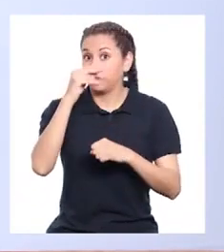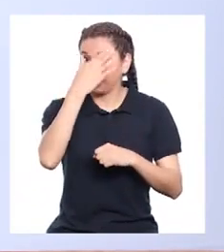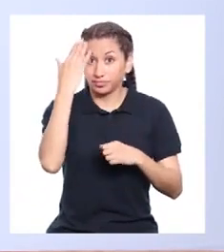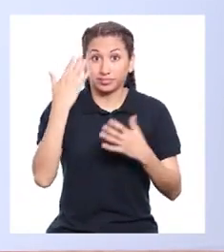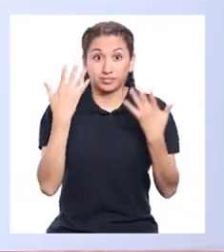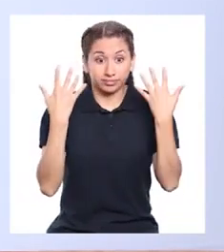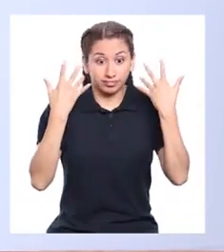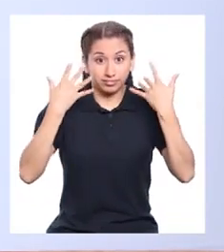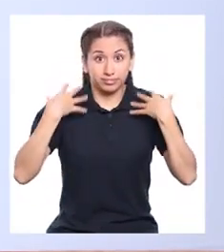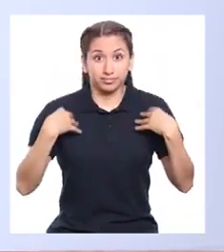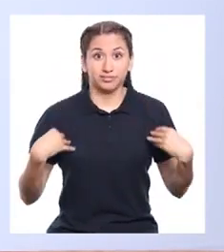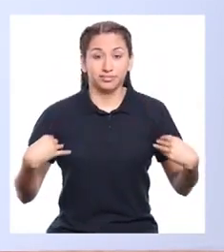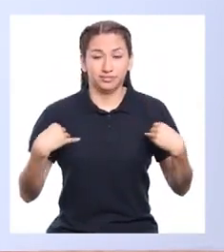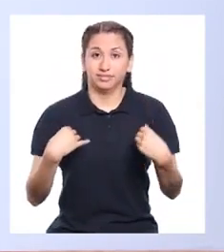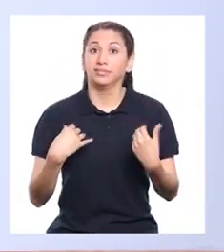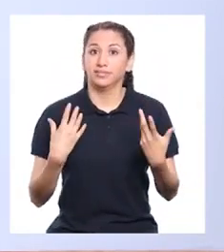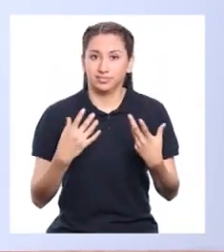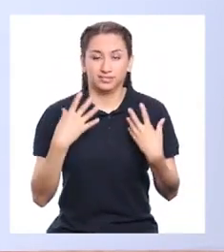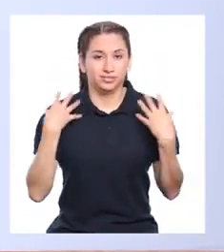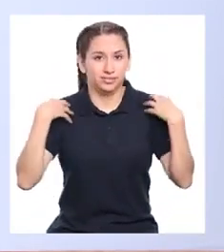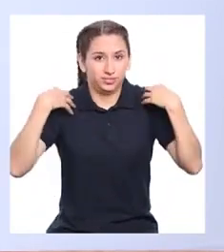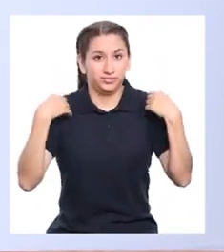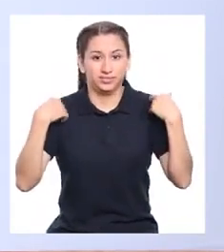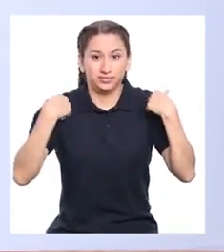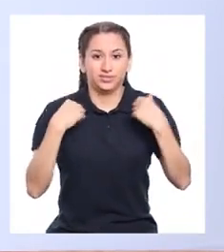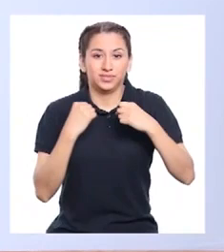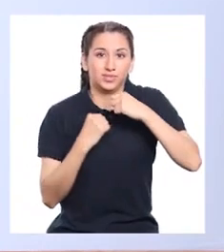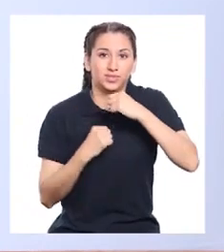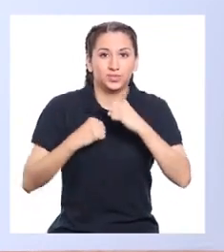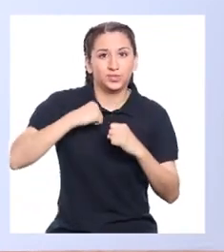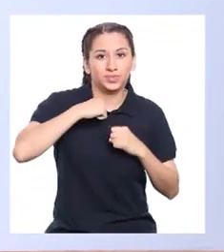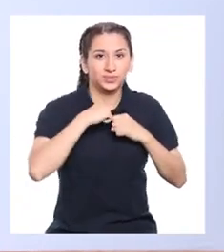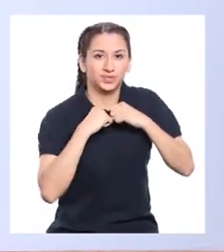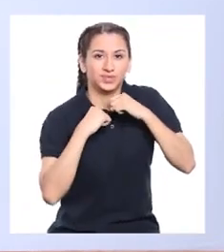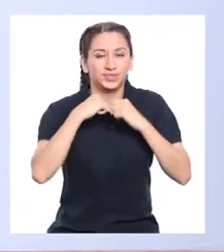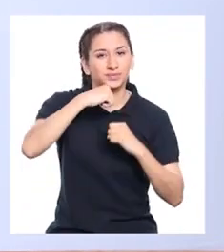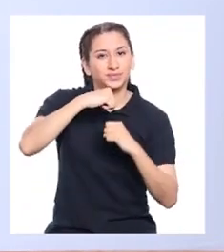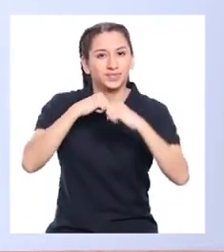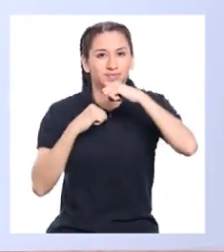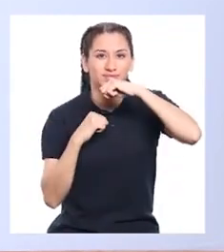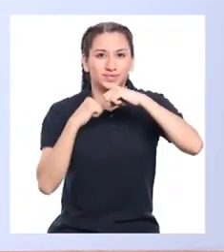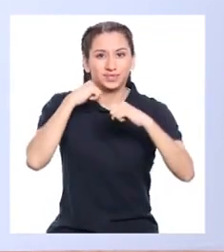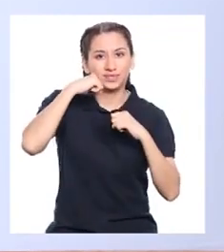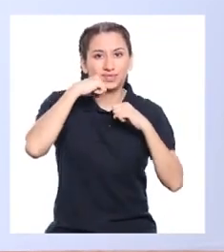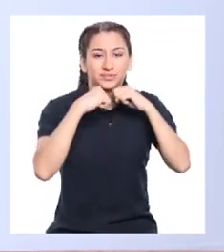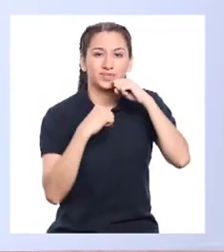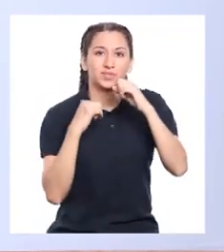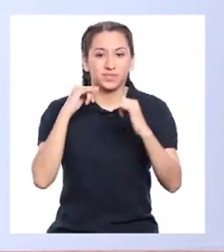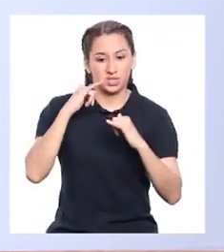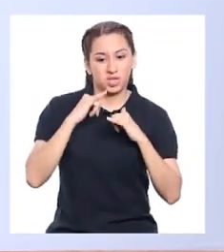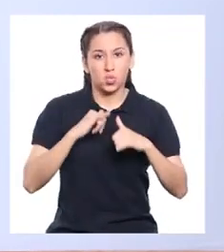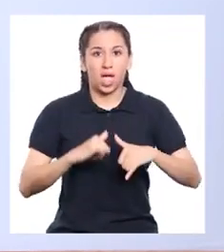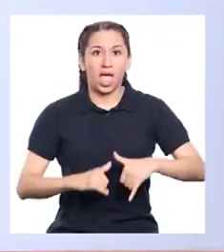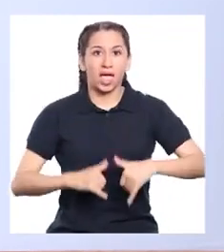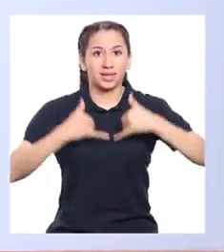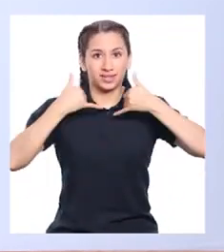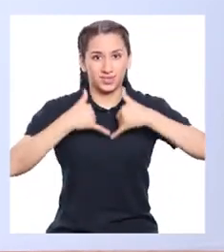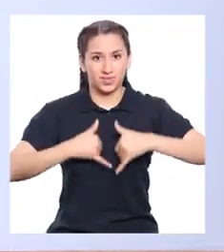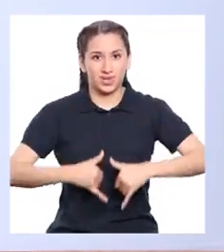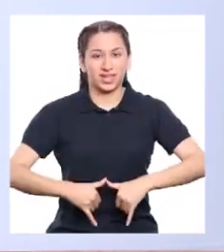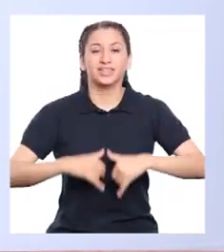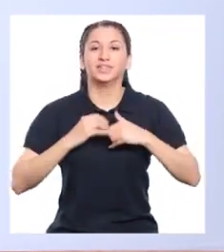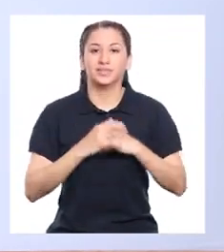No olviden flexionar los brazos. Sacar un poco los hombros y mover la cintura. Todo nuestro cuerpo se mueve al mismo ritmo. Va.